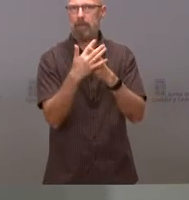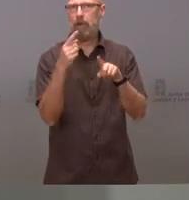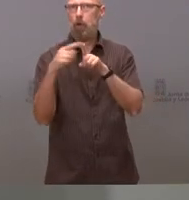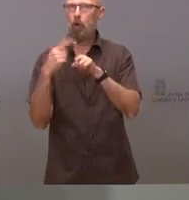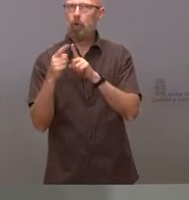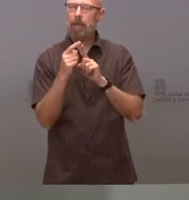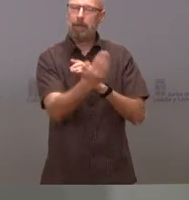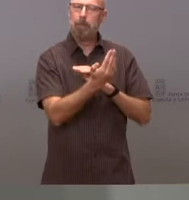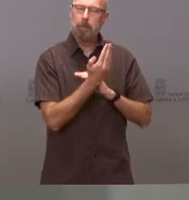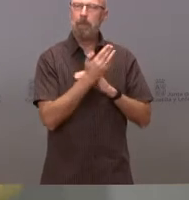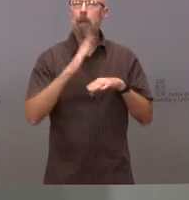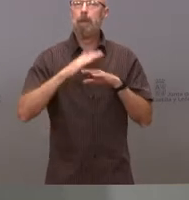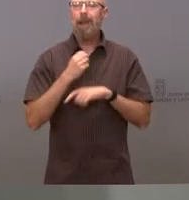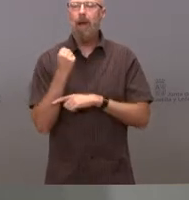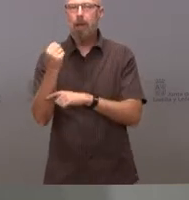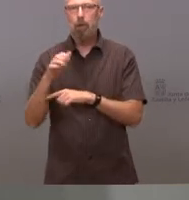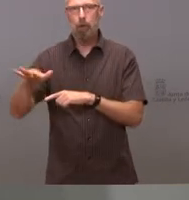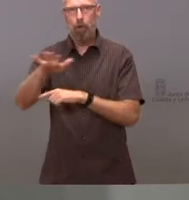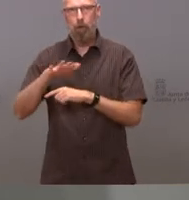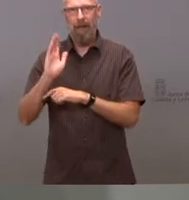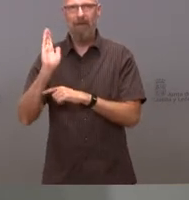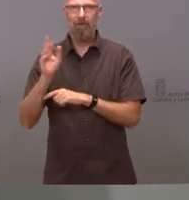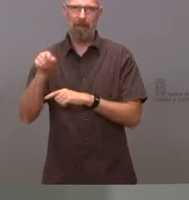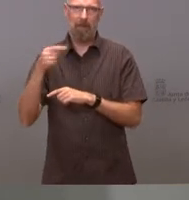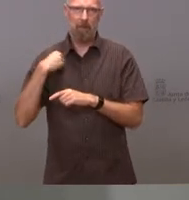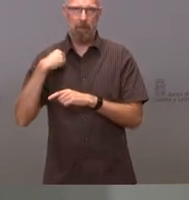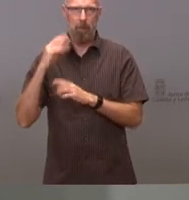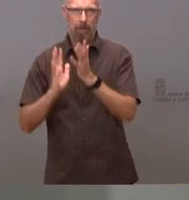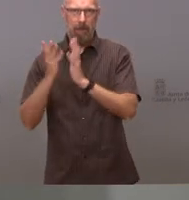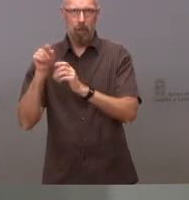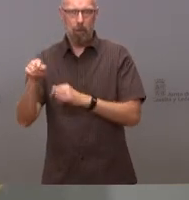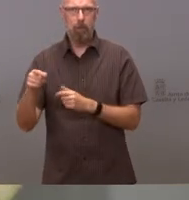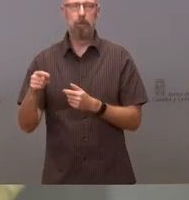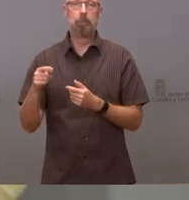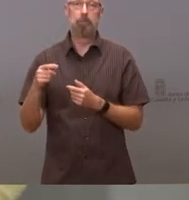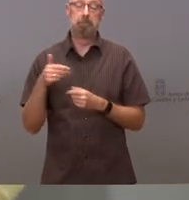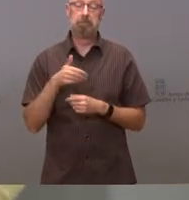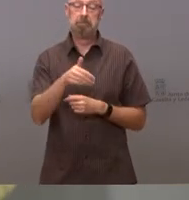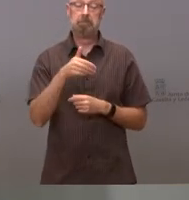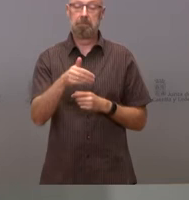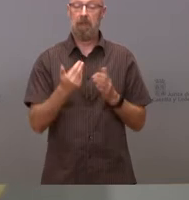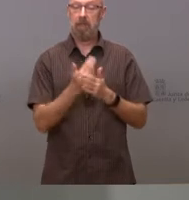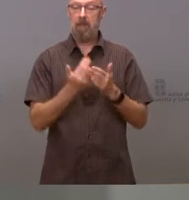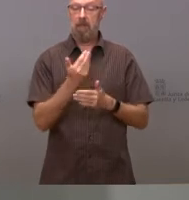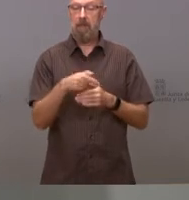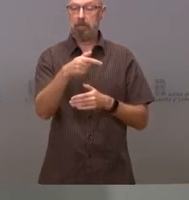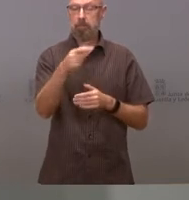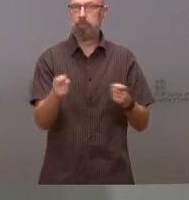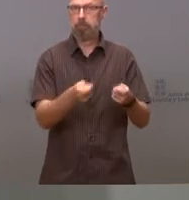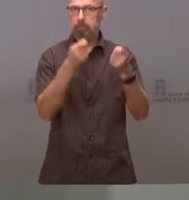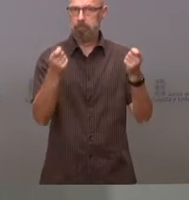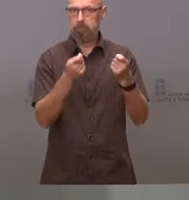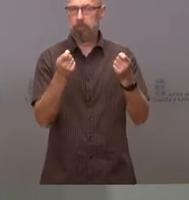a la zona afectada por el incendio. Se va a publicar en breves días una